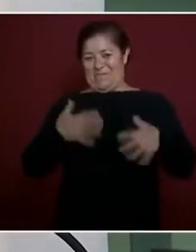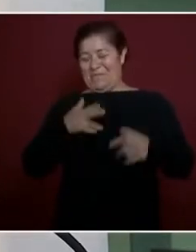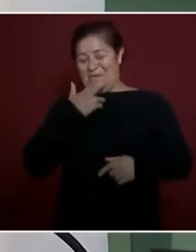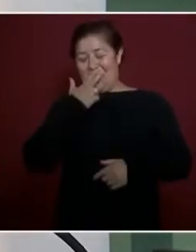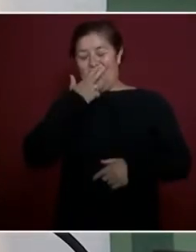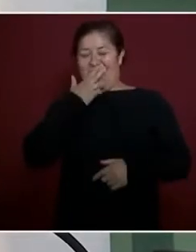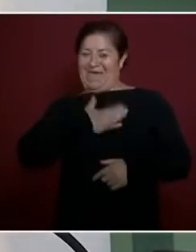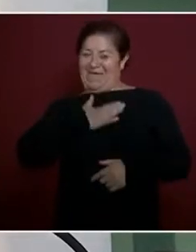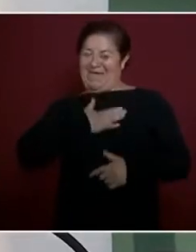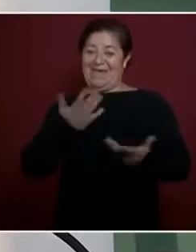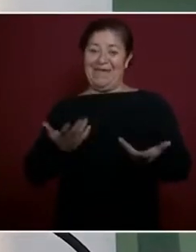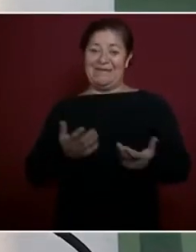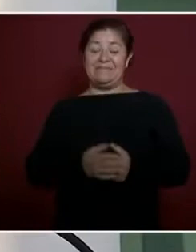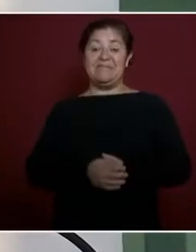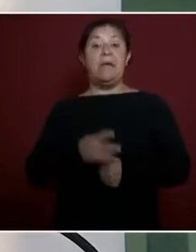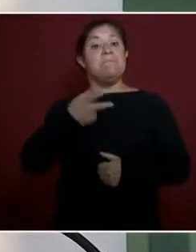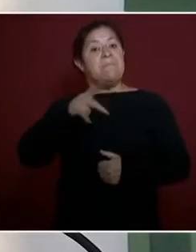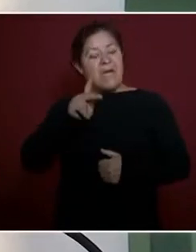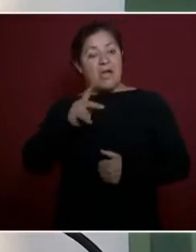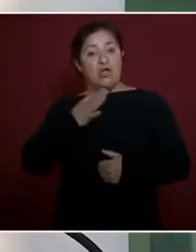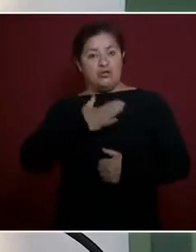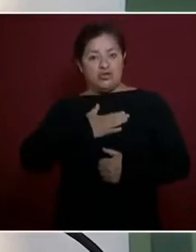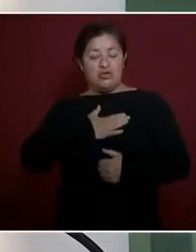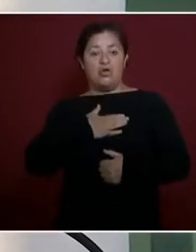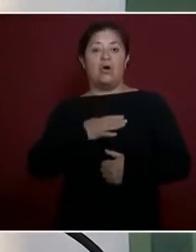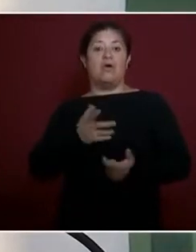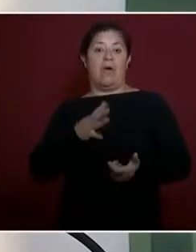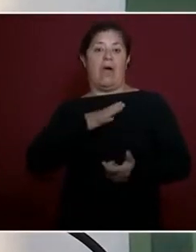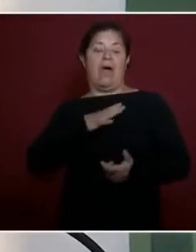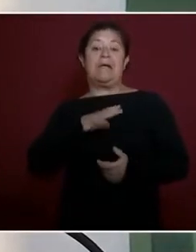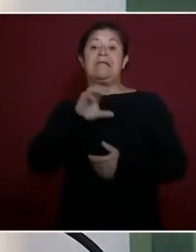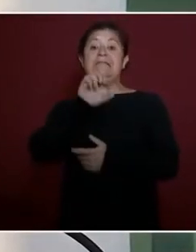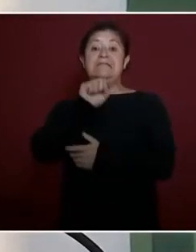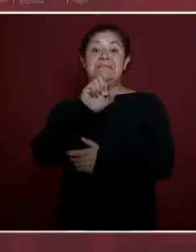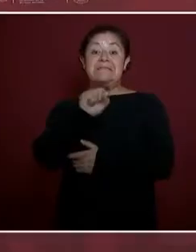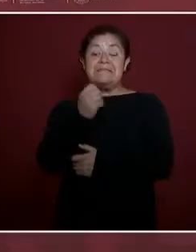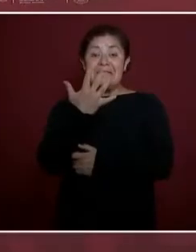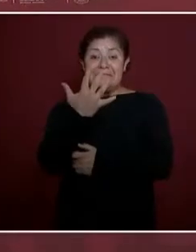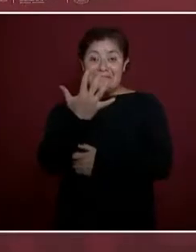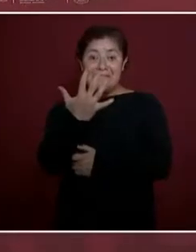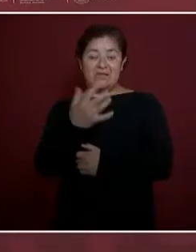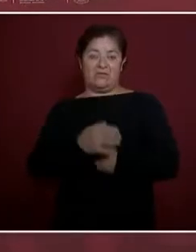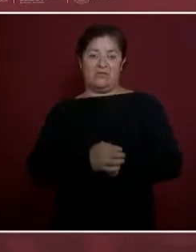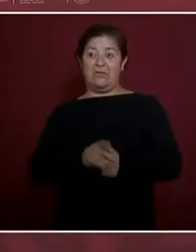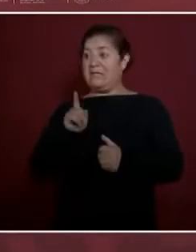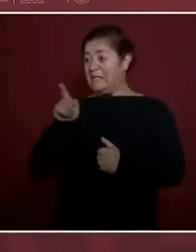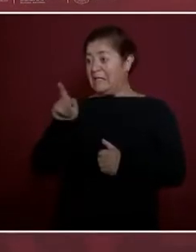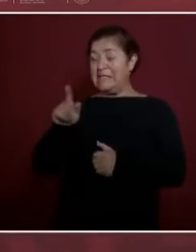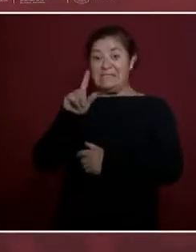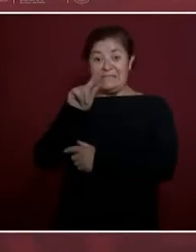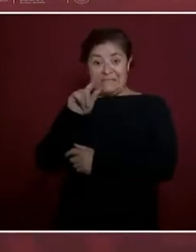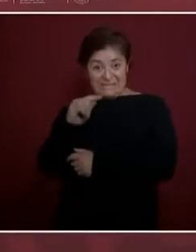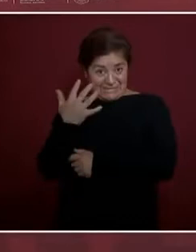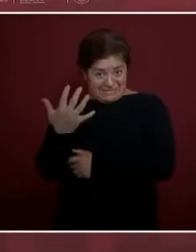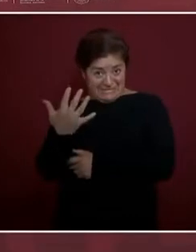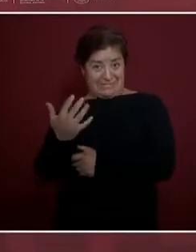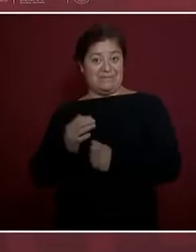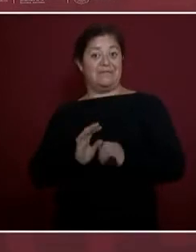Pero yo tengo sesenta y cinco y él setenta y cinco,